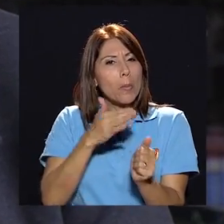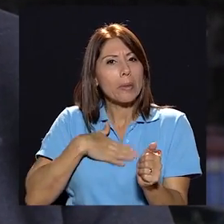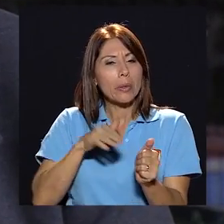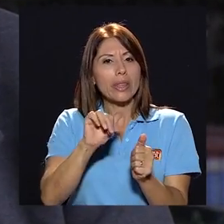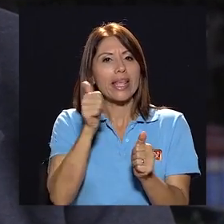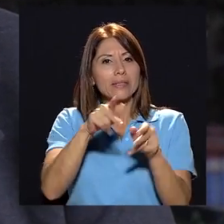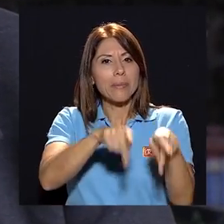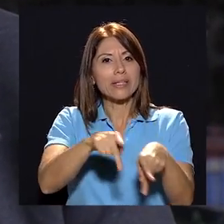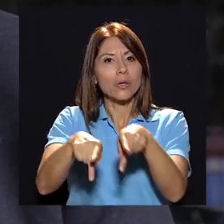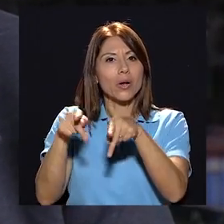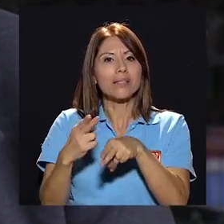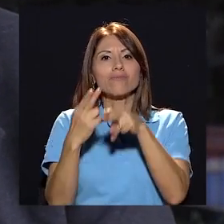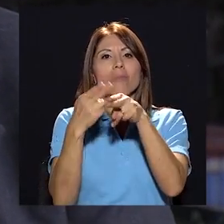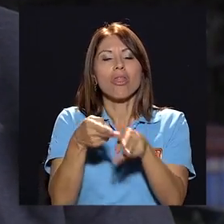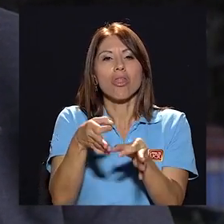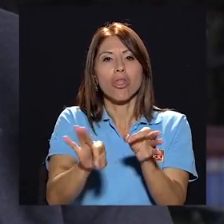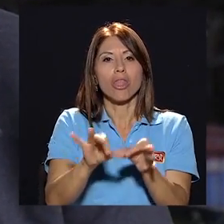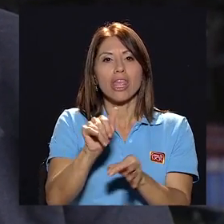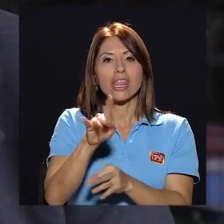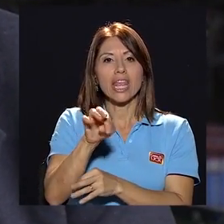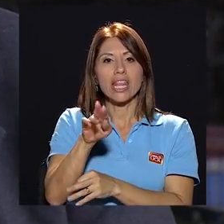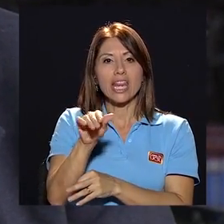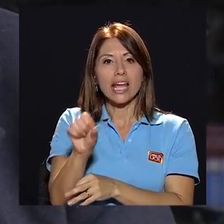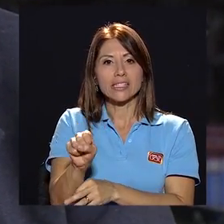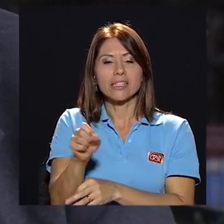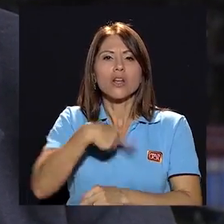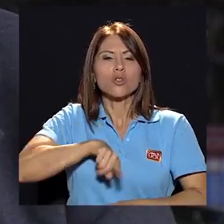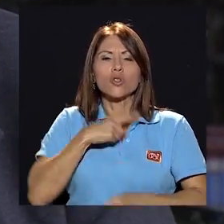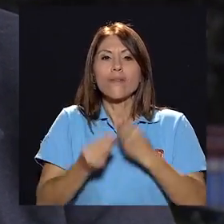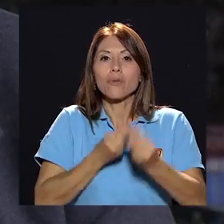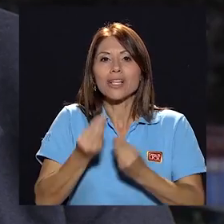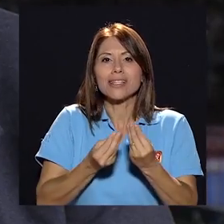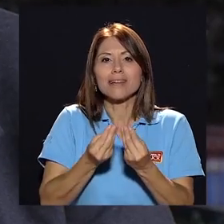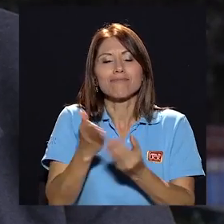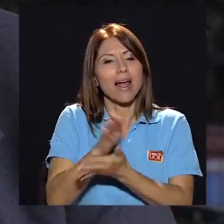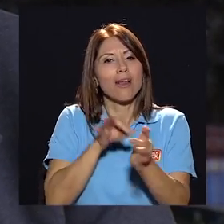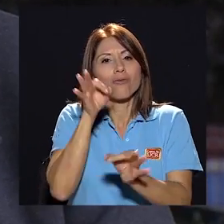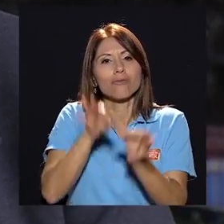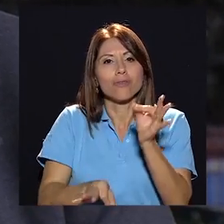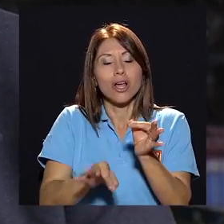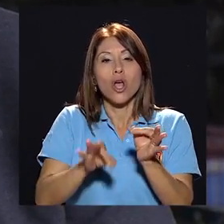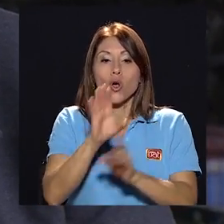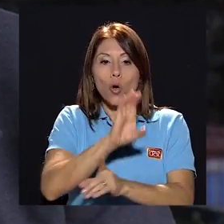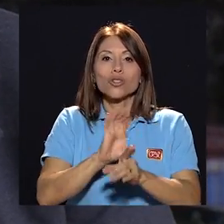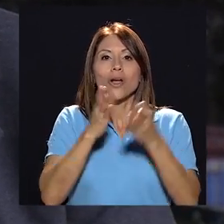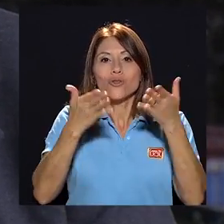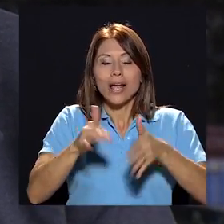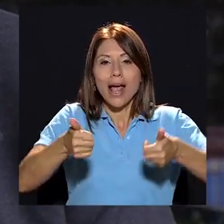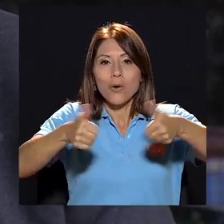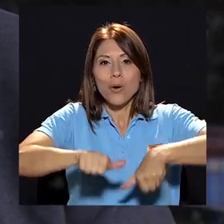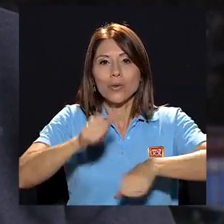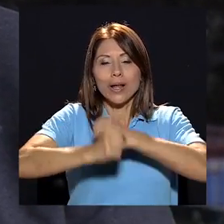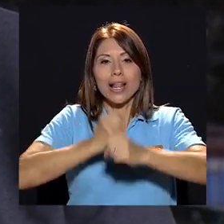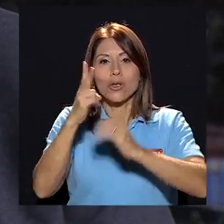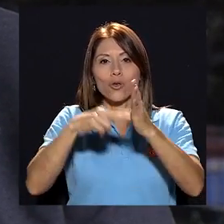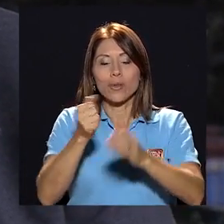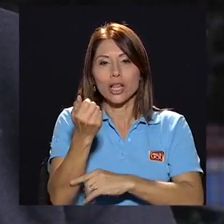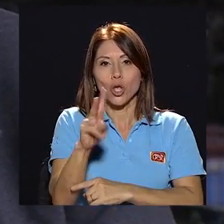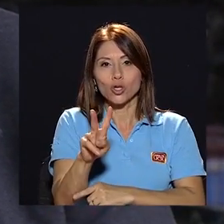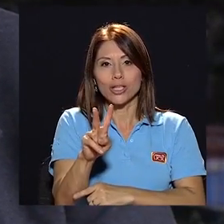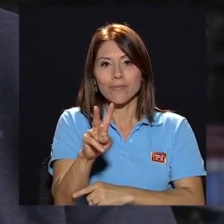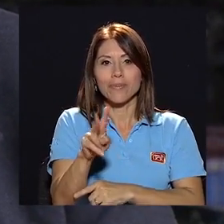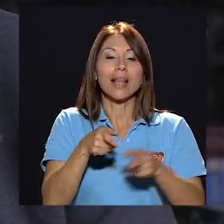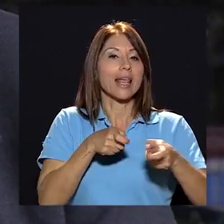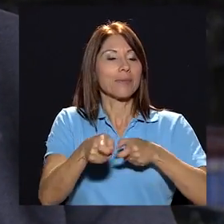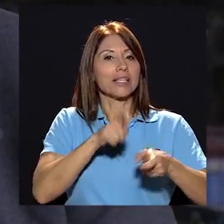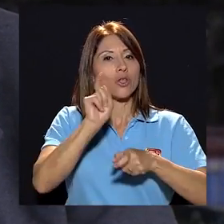interinas. ¿Qué vamos a hacer? Mire, es algo muy sencillo. El Consejo ya tomó un acuerdo en el 2012 para que la Administración nombre en